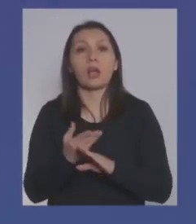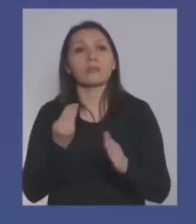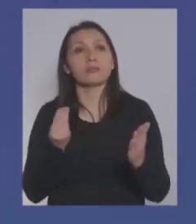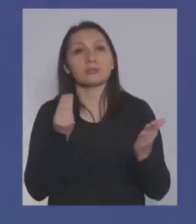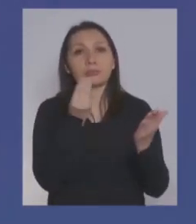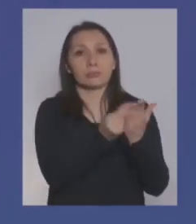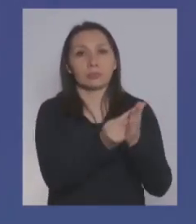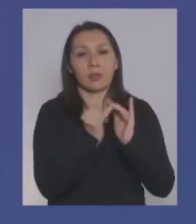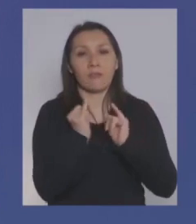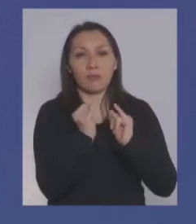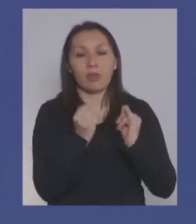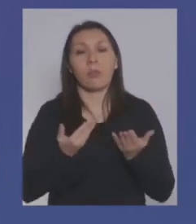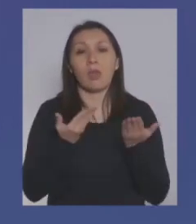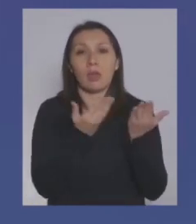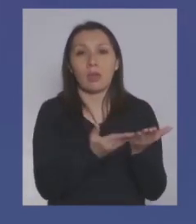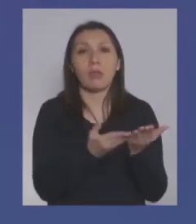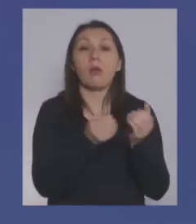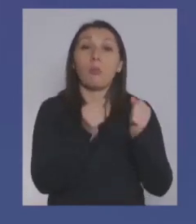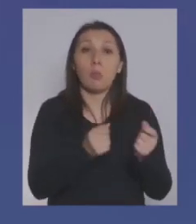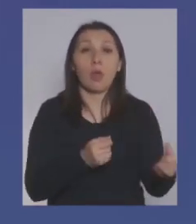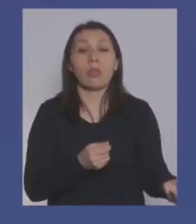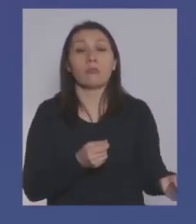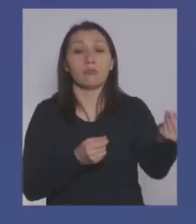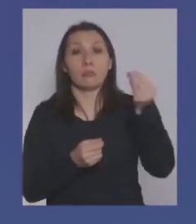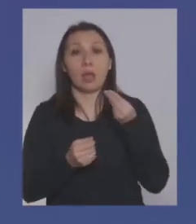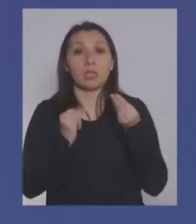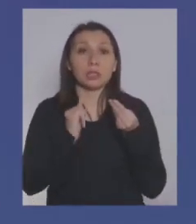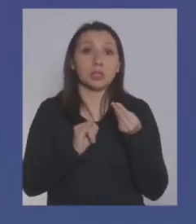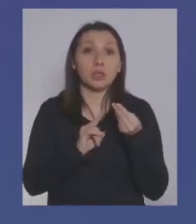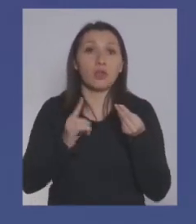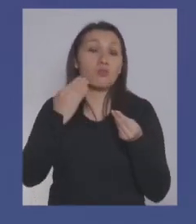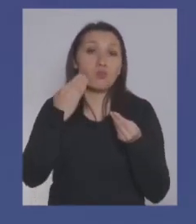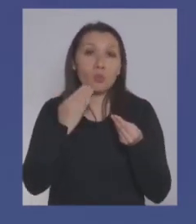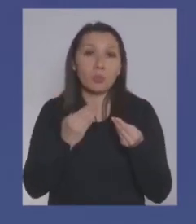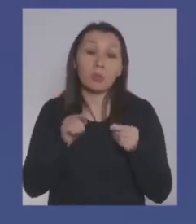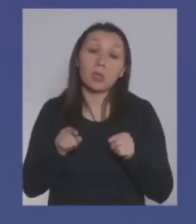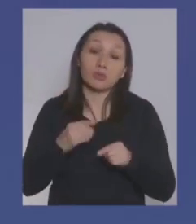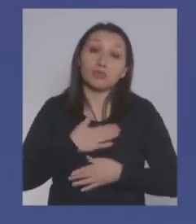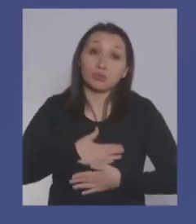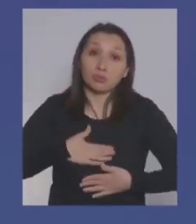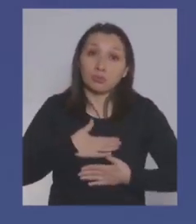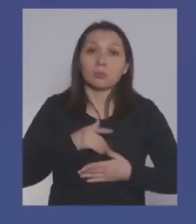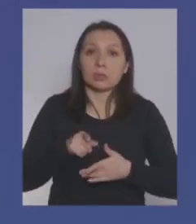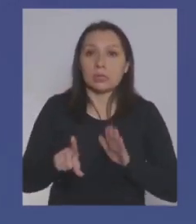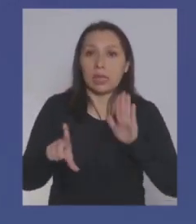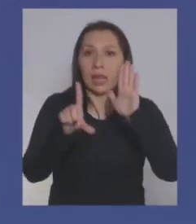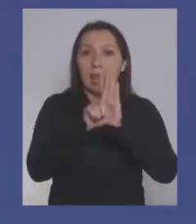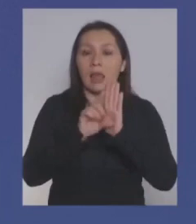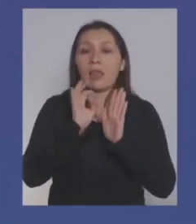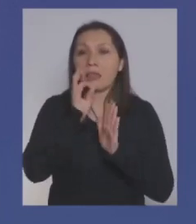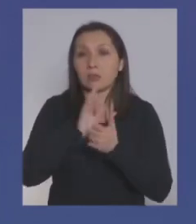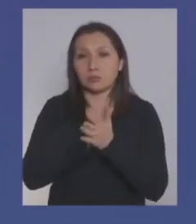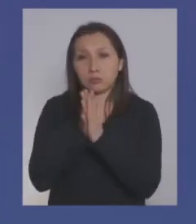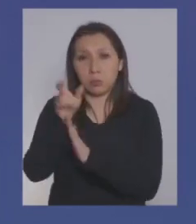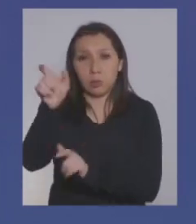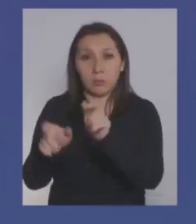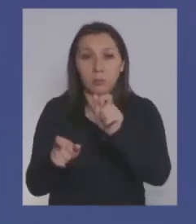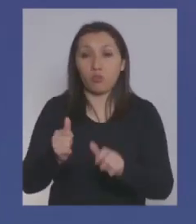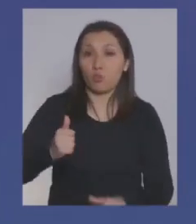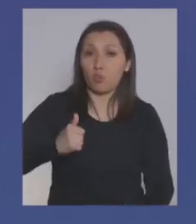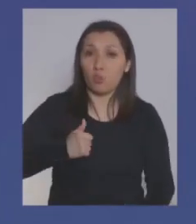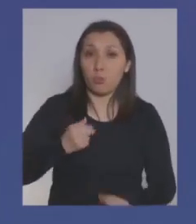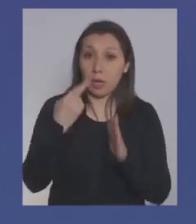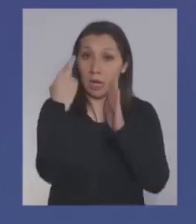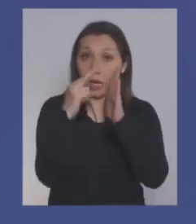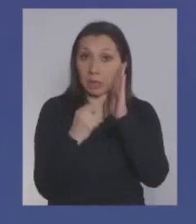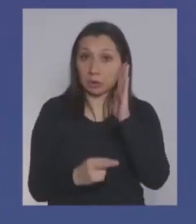entregar los antecedentes, para que puedan recibir el beneficio si corresponde. Ese es el ánimo que anima a esta ley. Toda persona que cumpla los